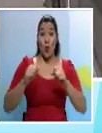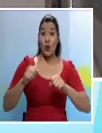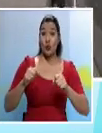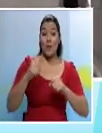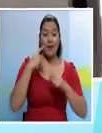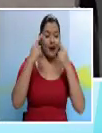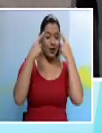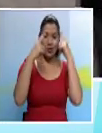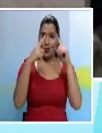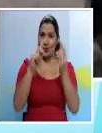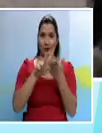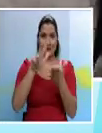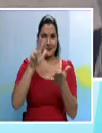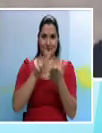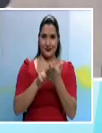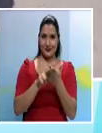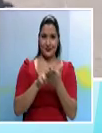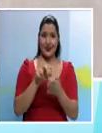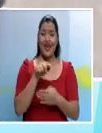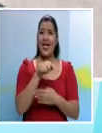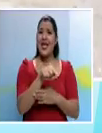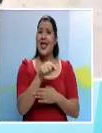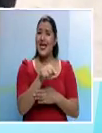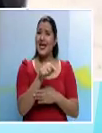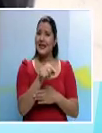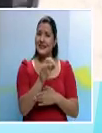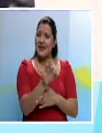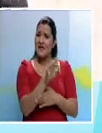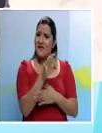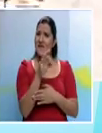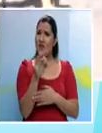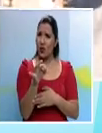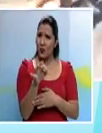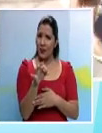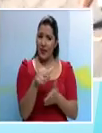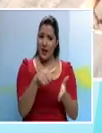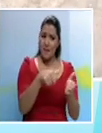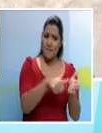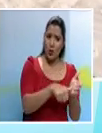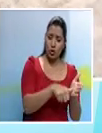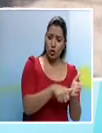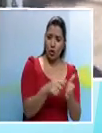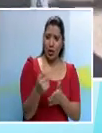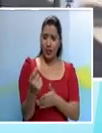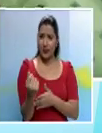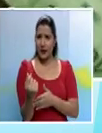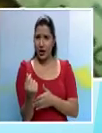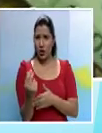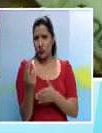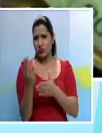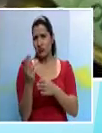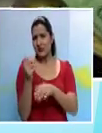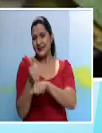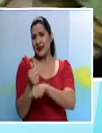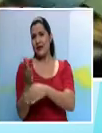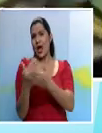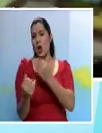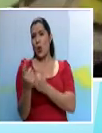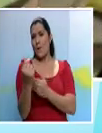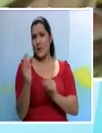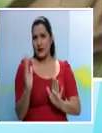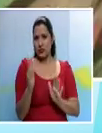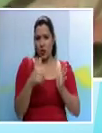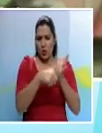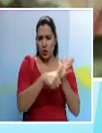flexibilización. Este modelo del costo por voto dijo que en realidad lleva razón el Tribunal Supremo de Elecciones, de que puede